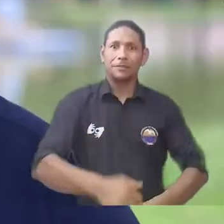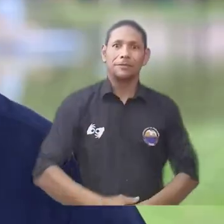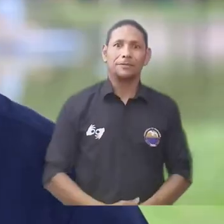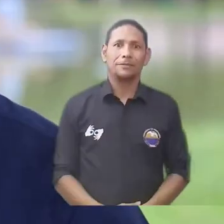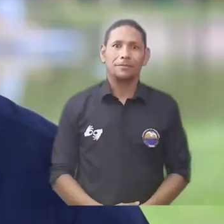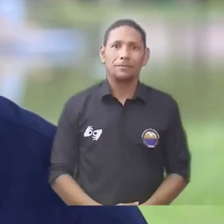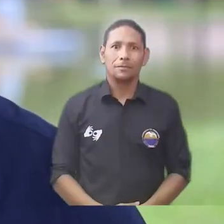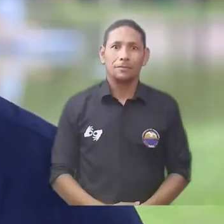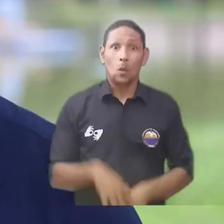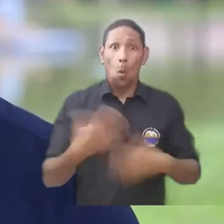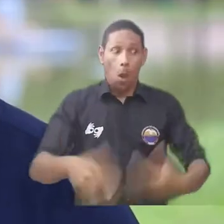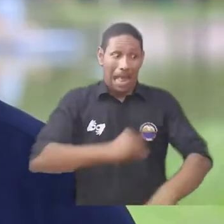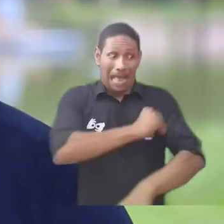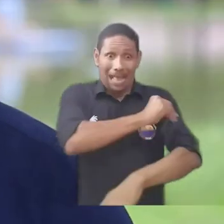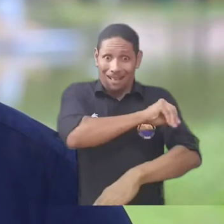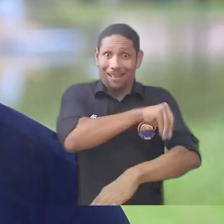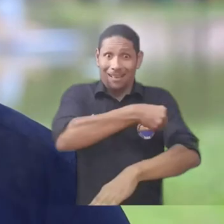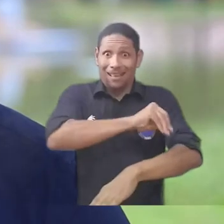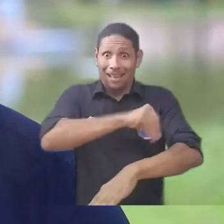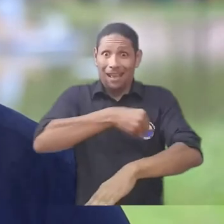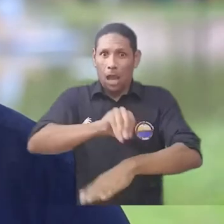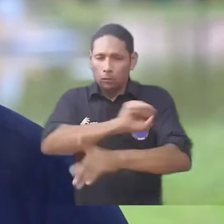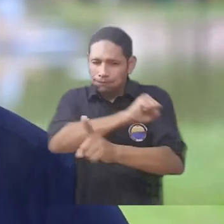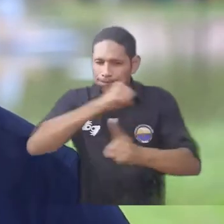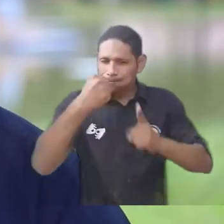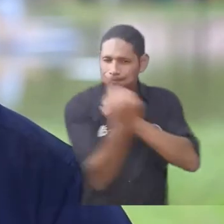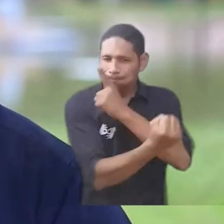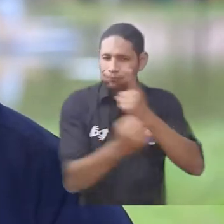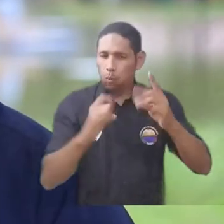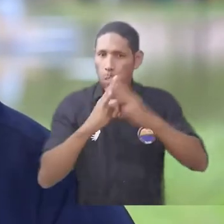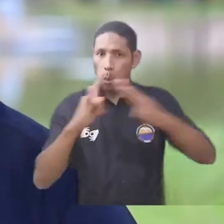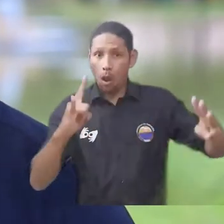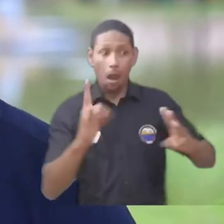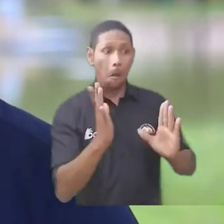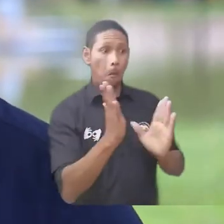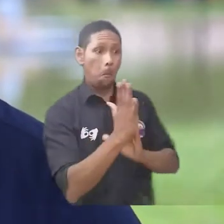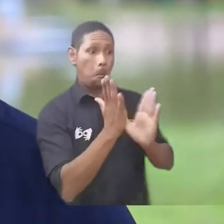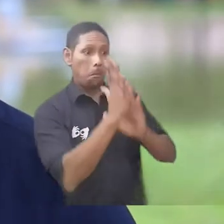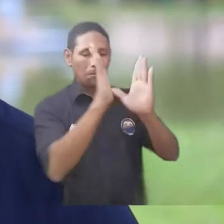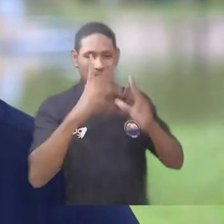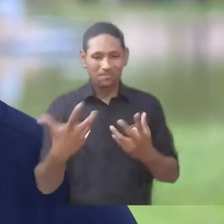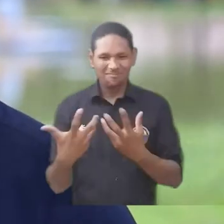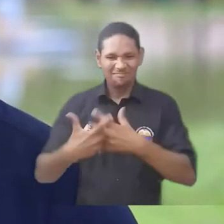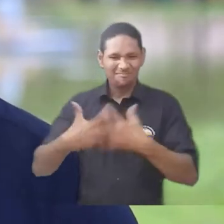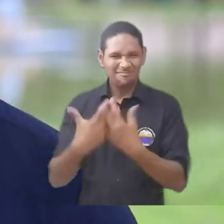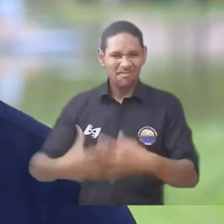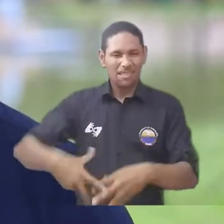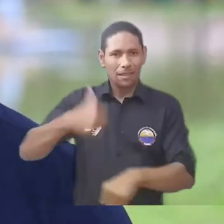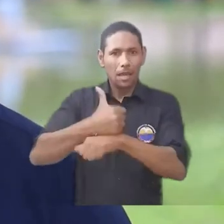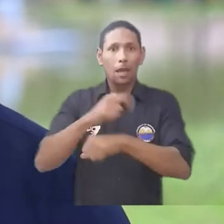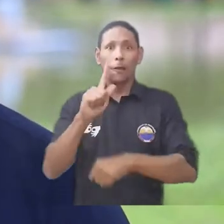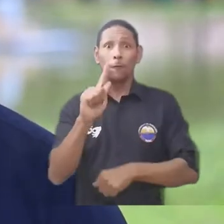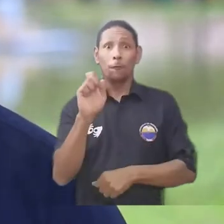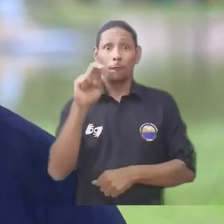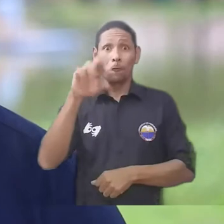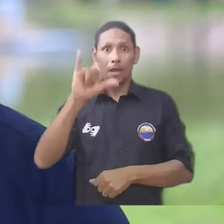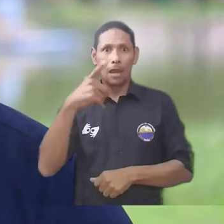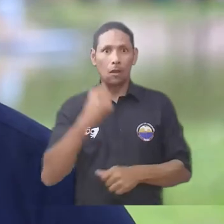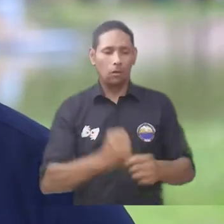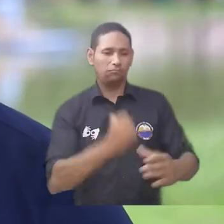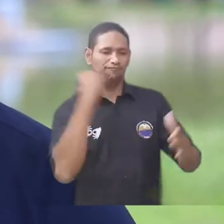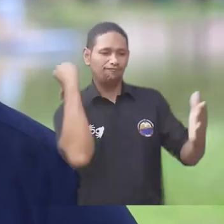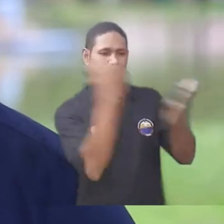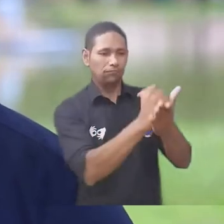Una vez más, gestión social de la Universidad del Magdalena fue reconocida por la Corporación Fenalco Solidario con la renovación del